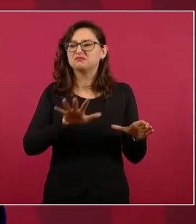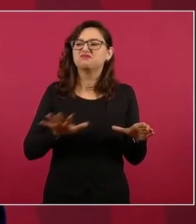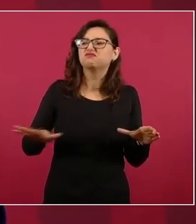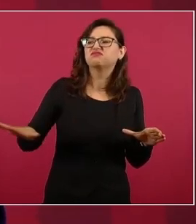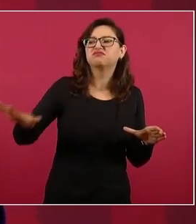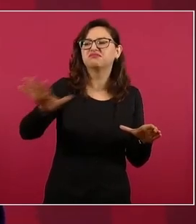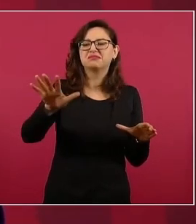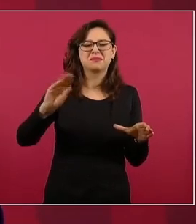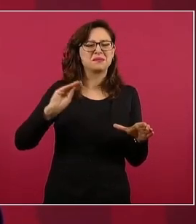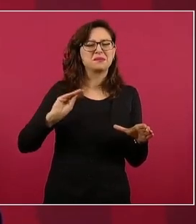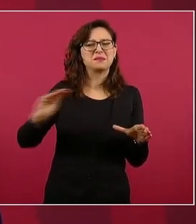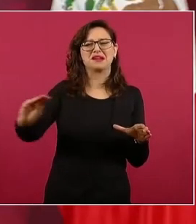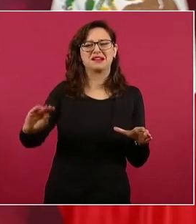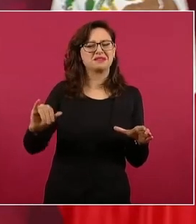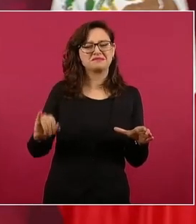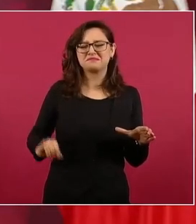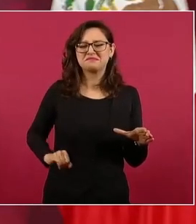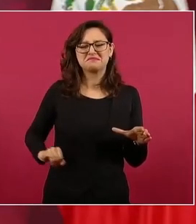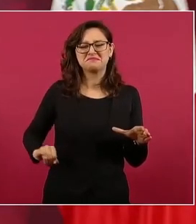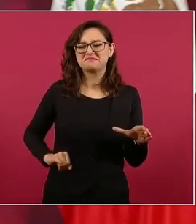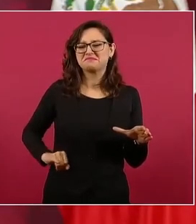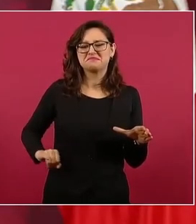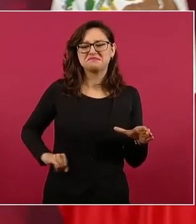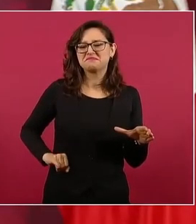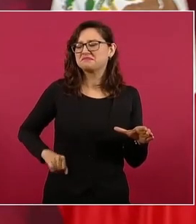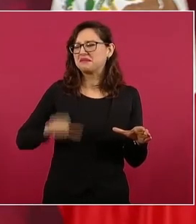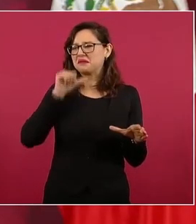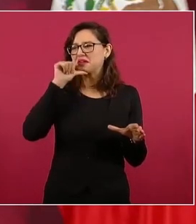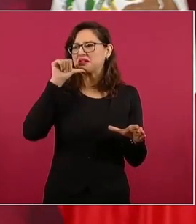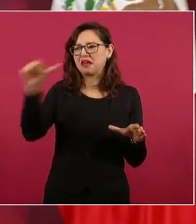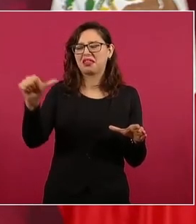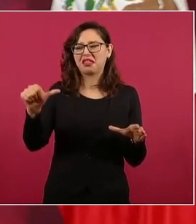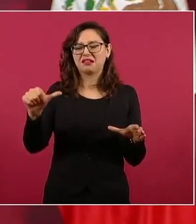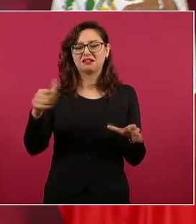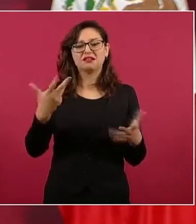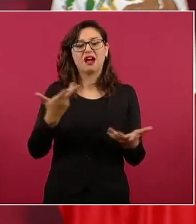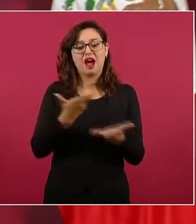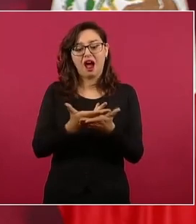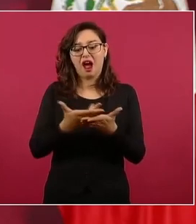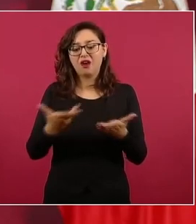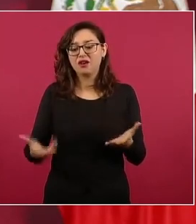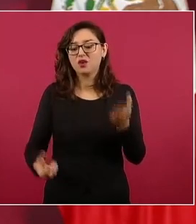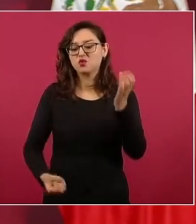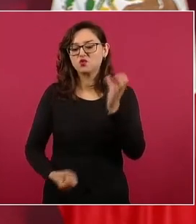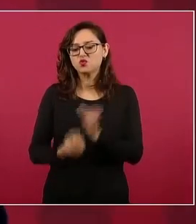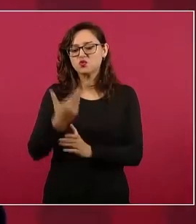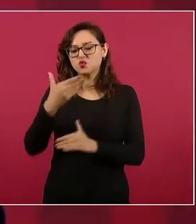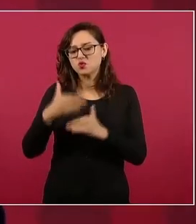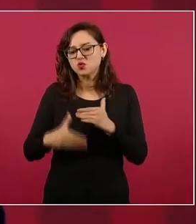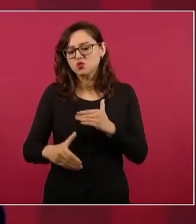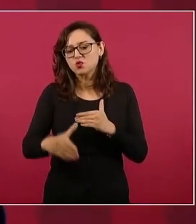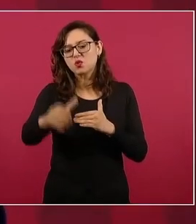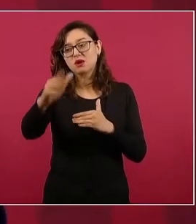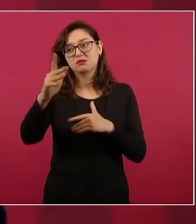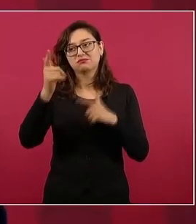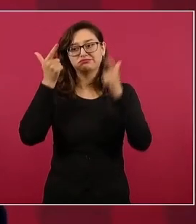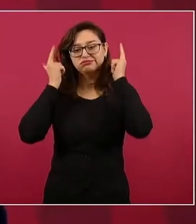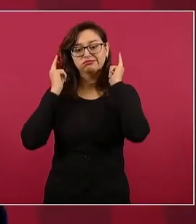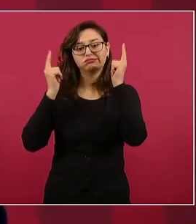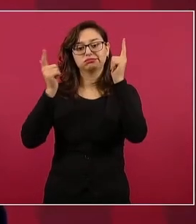y estamos ante la posibilidad de inaugurar una etapa nueva en Colombia